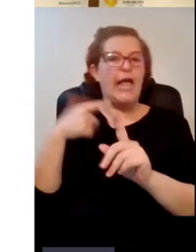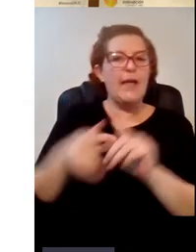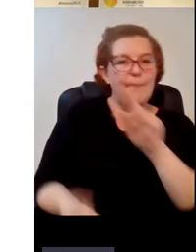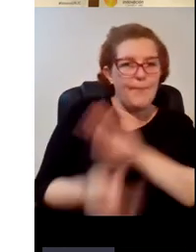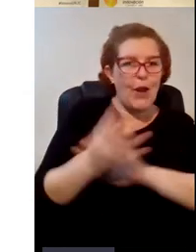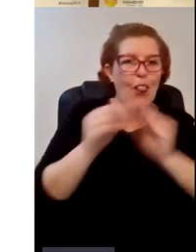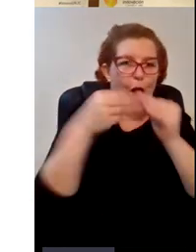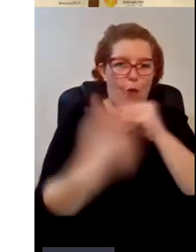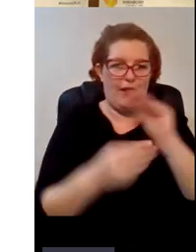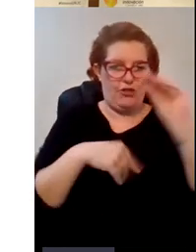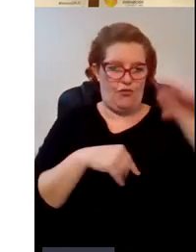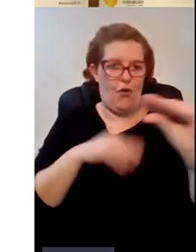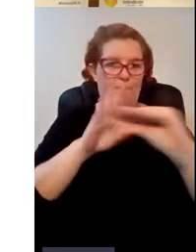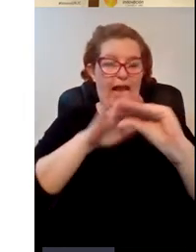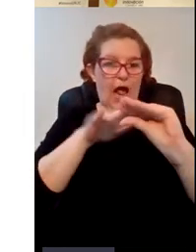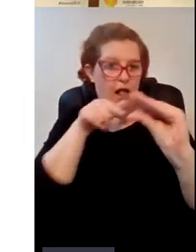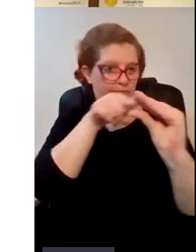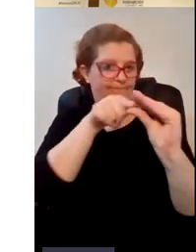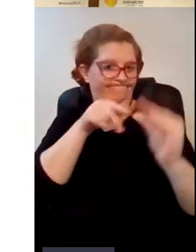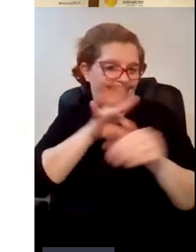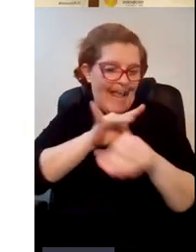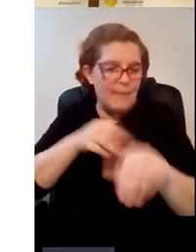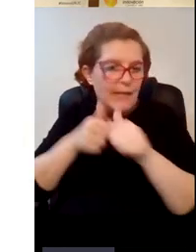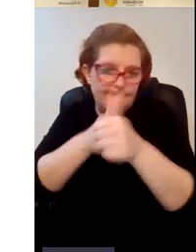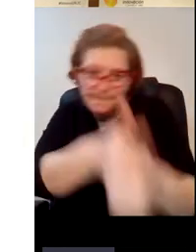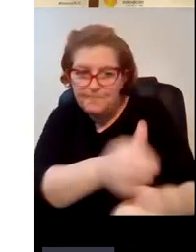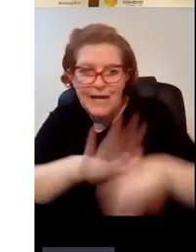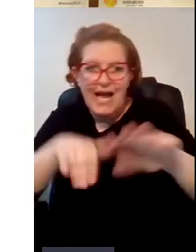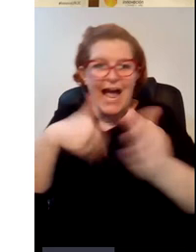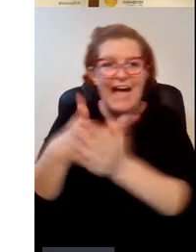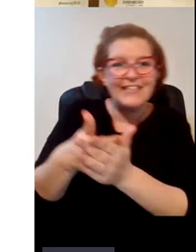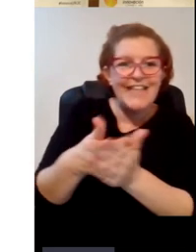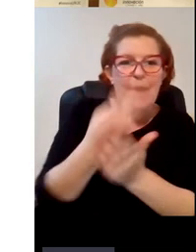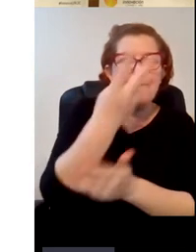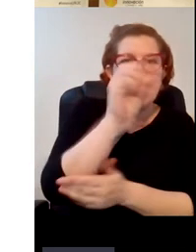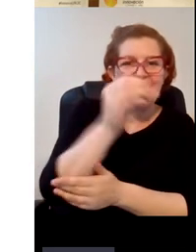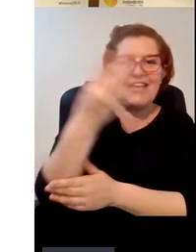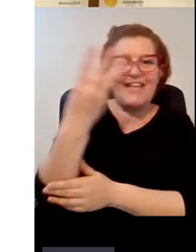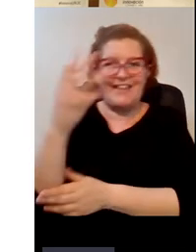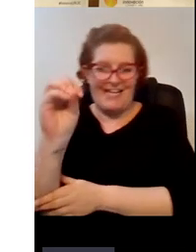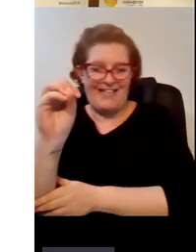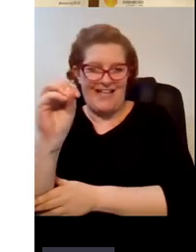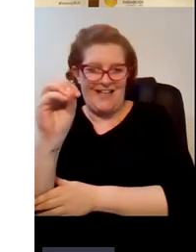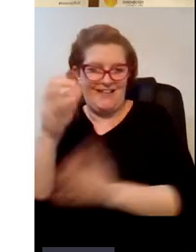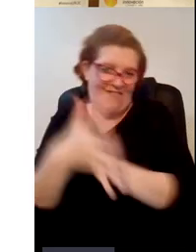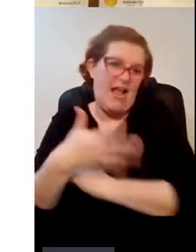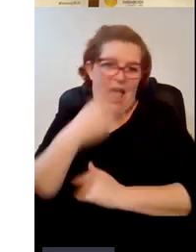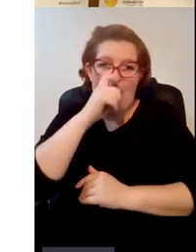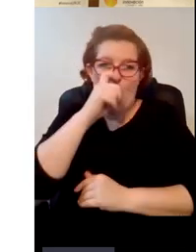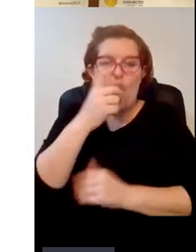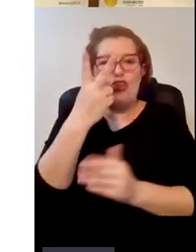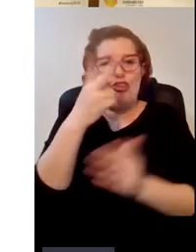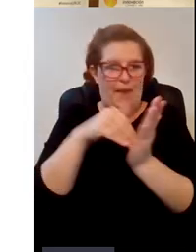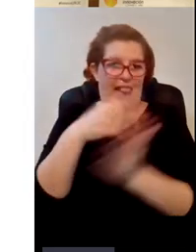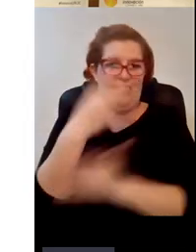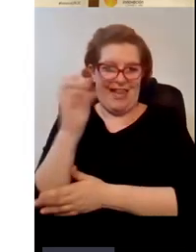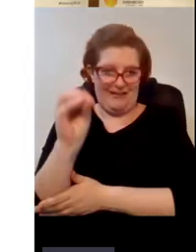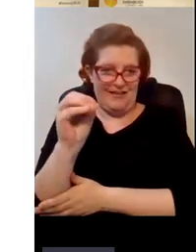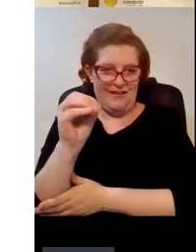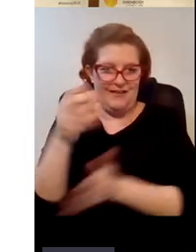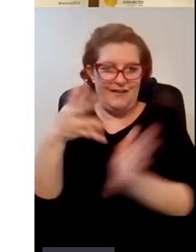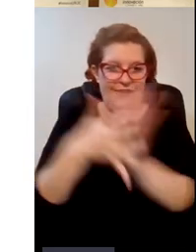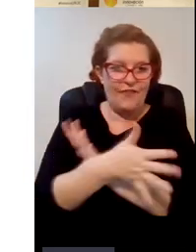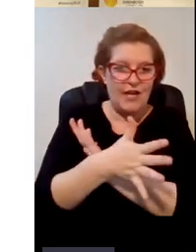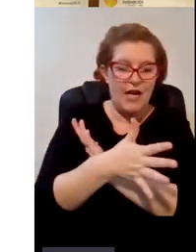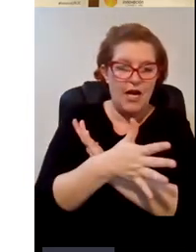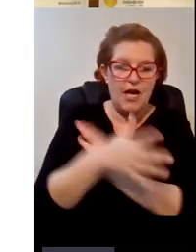el camino que teníamos que seguir vale hasta el año 2030 hasta el 2030 el documento tiene 17